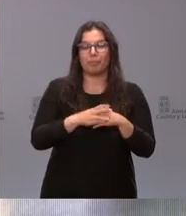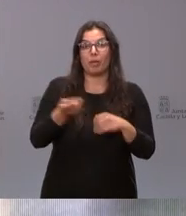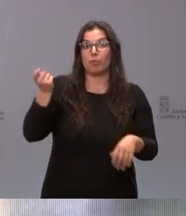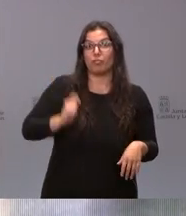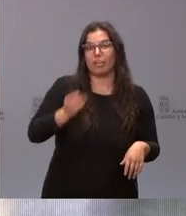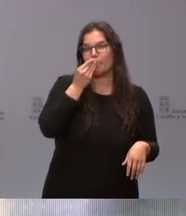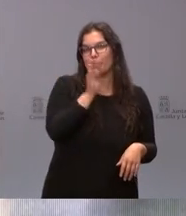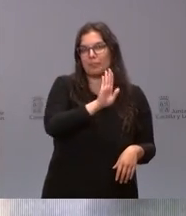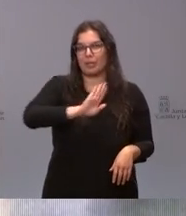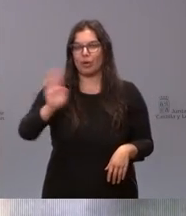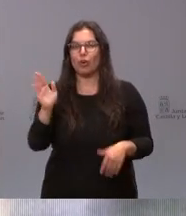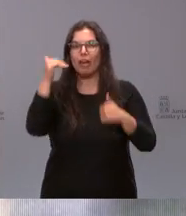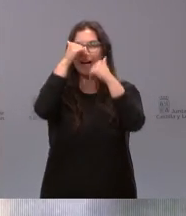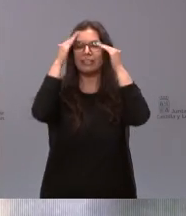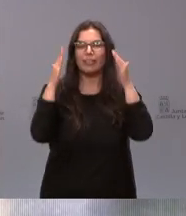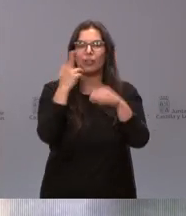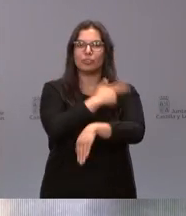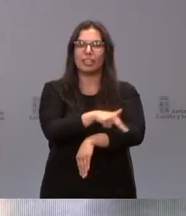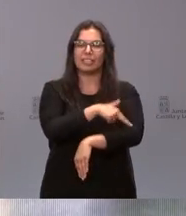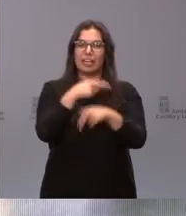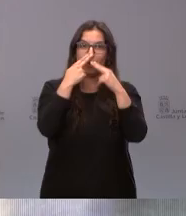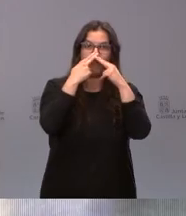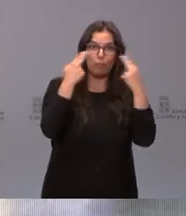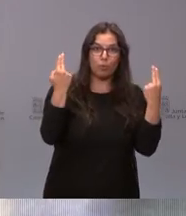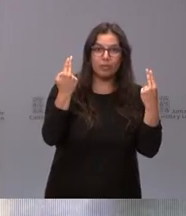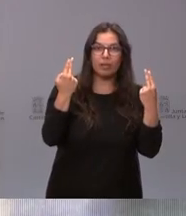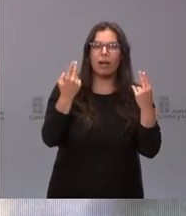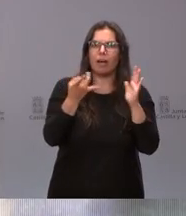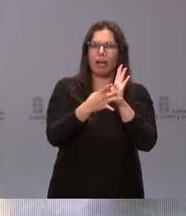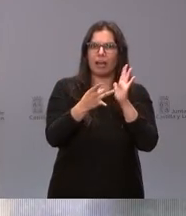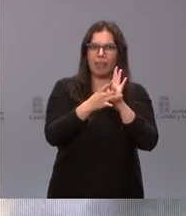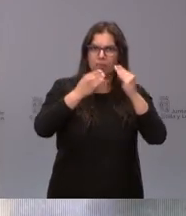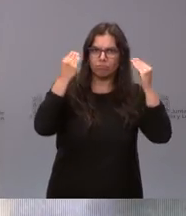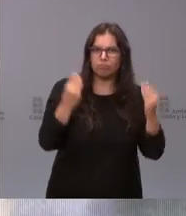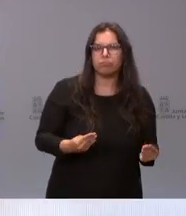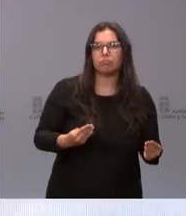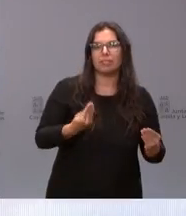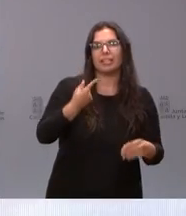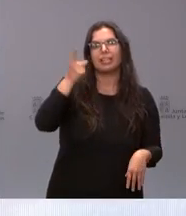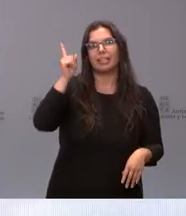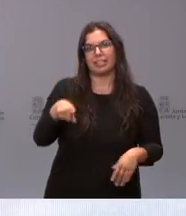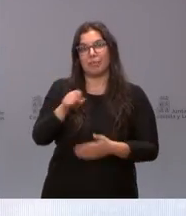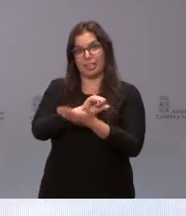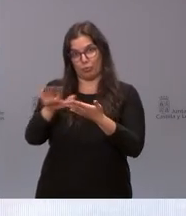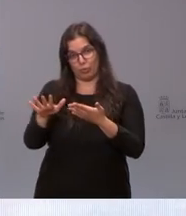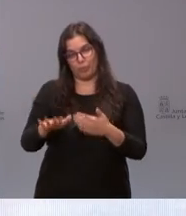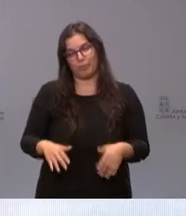profesionales con una asistencia sanitaria pública de calidad por un lado y por otro gratuito